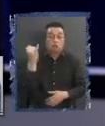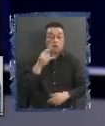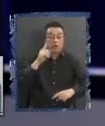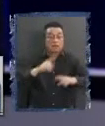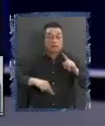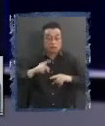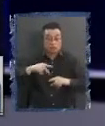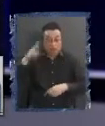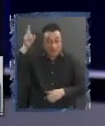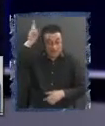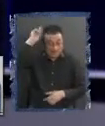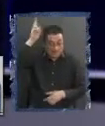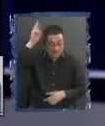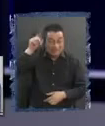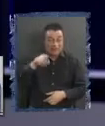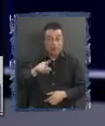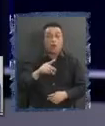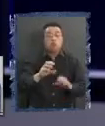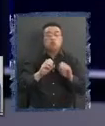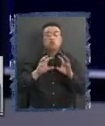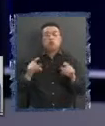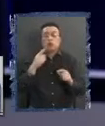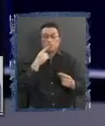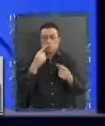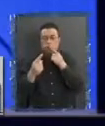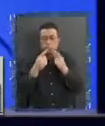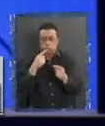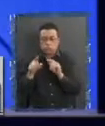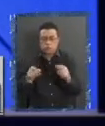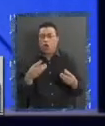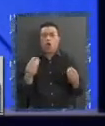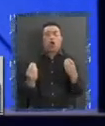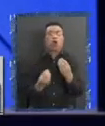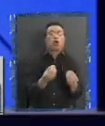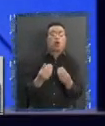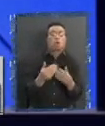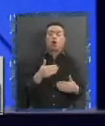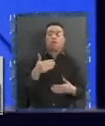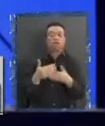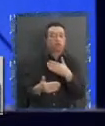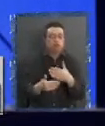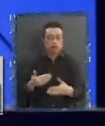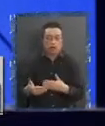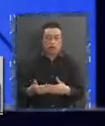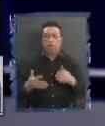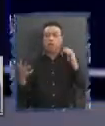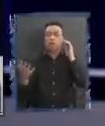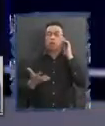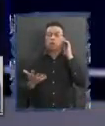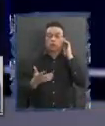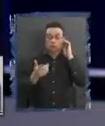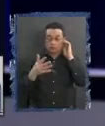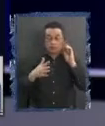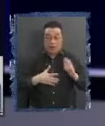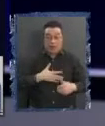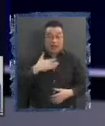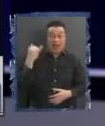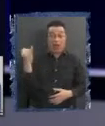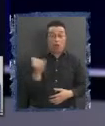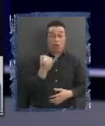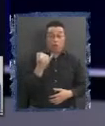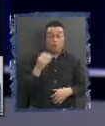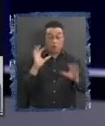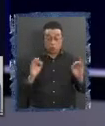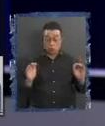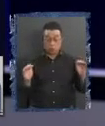indígenas. Y hay muchas preguntas de la gente en relación a cómo van a funcionar. Porque, claro, la autonomía va a coincidir con